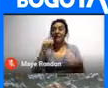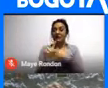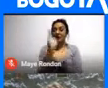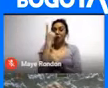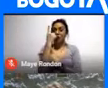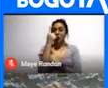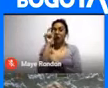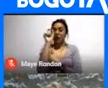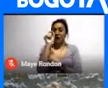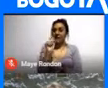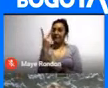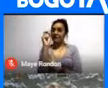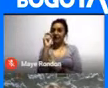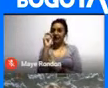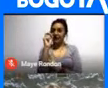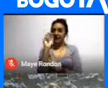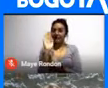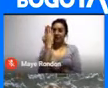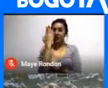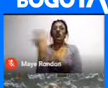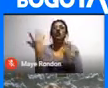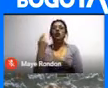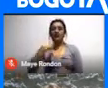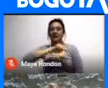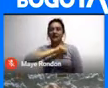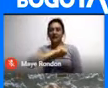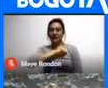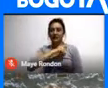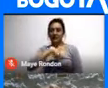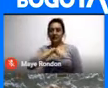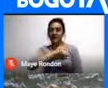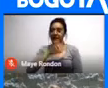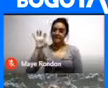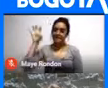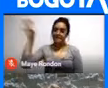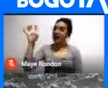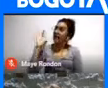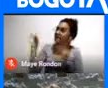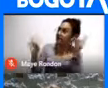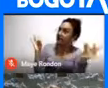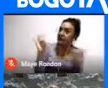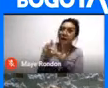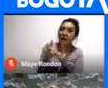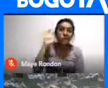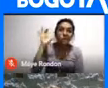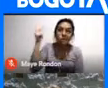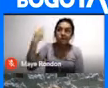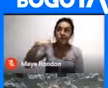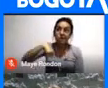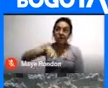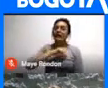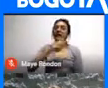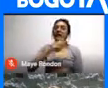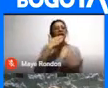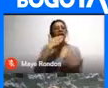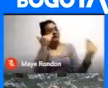veinte de la madrugada Yo estoy en España Ah, perfecto Muchas gracias por la invitación